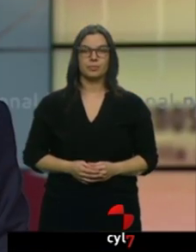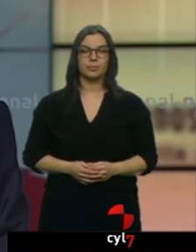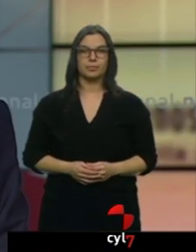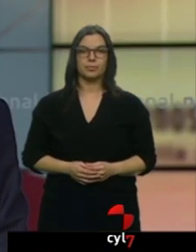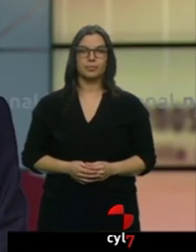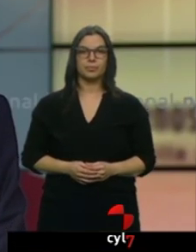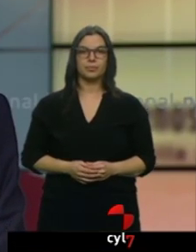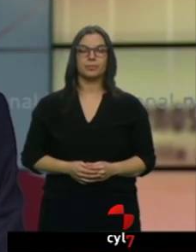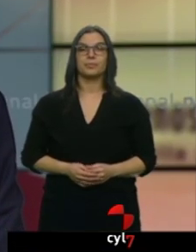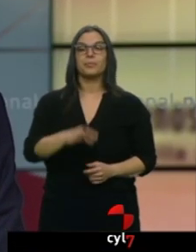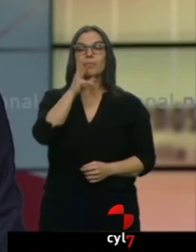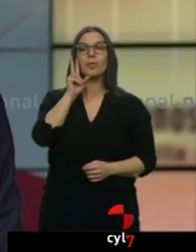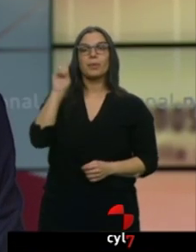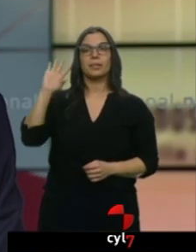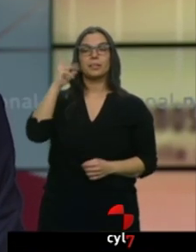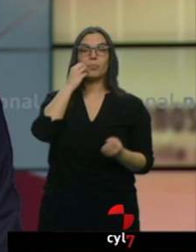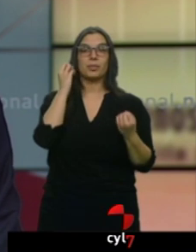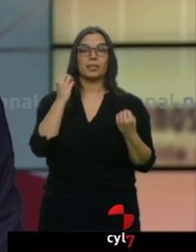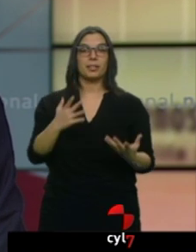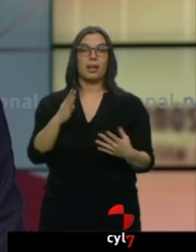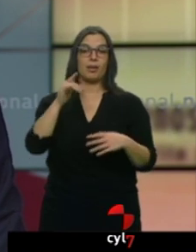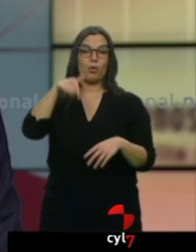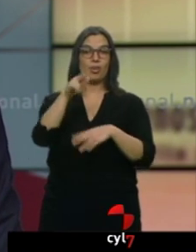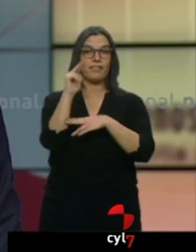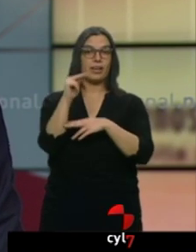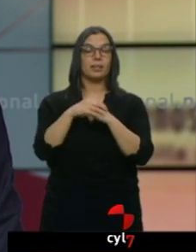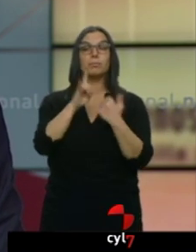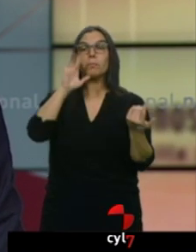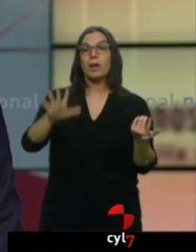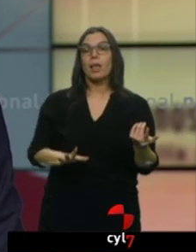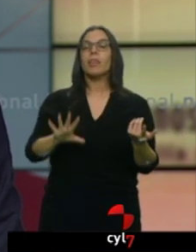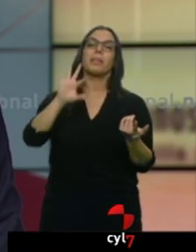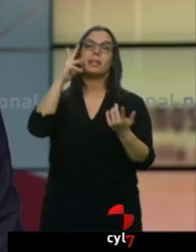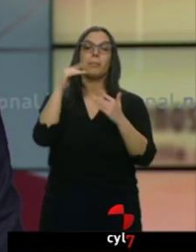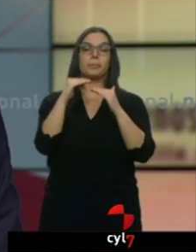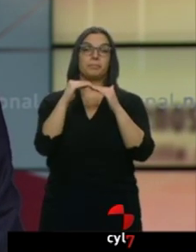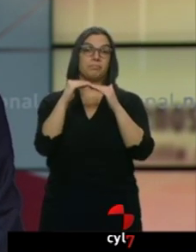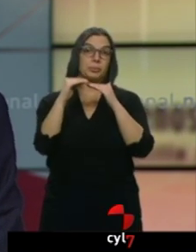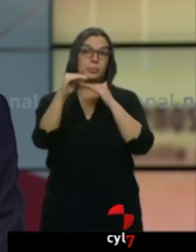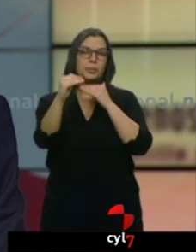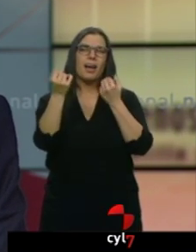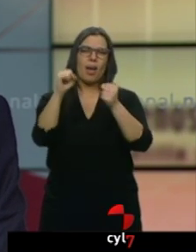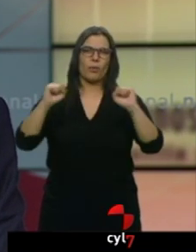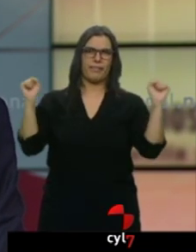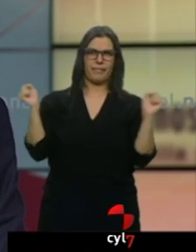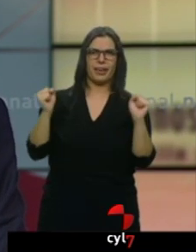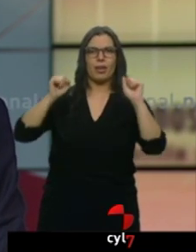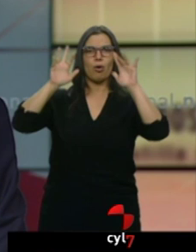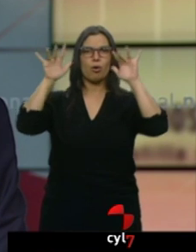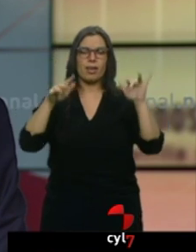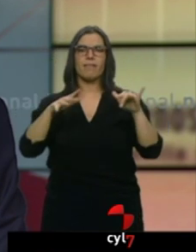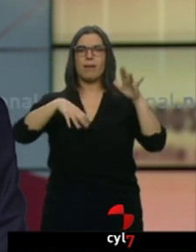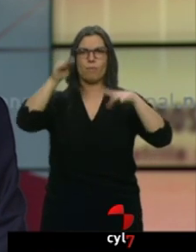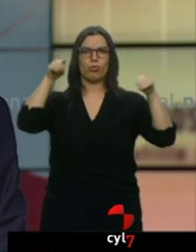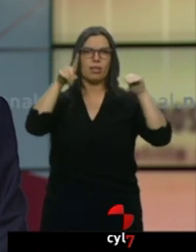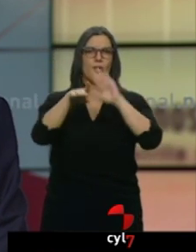Conocemos ahora las previsiones meteorológicas para este viernes. Parece que el tiempo se recupera, aunque seguiremos con frío y nieve en las zonas de montaña. Nos lo cuenta Cristina